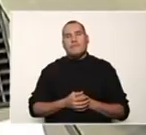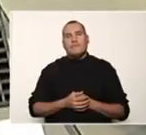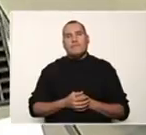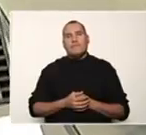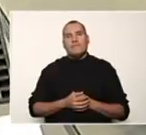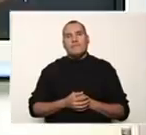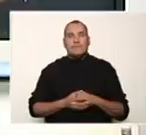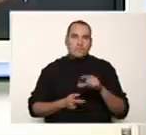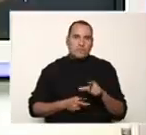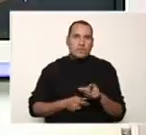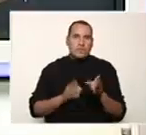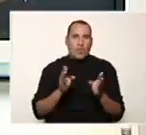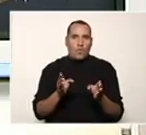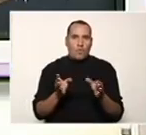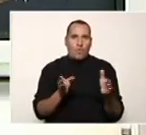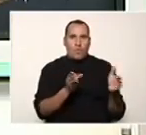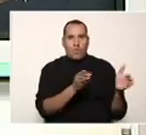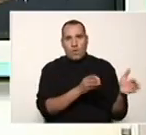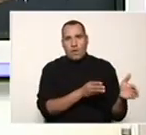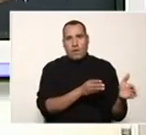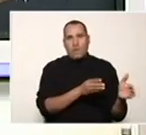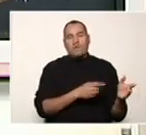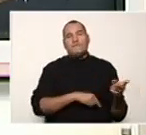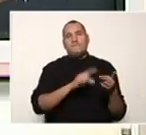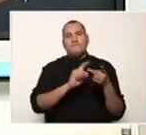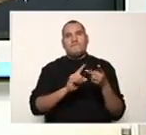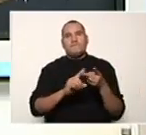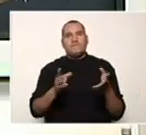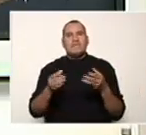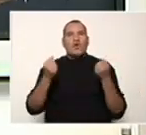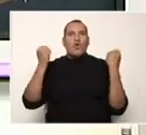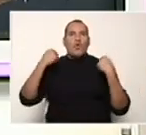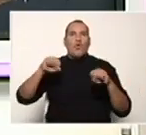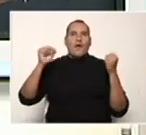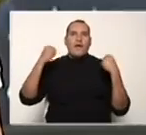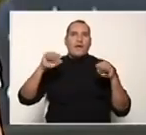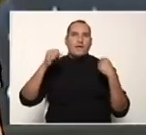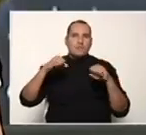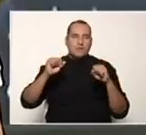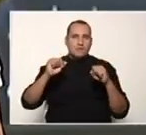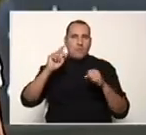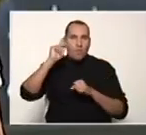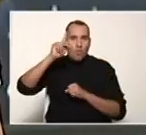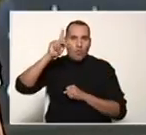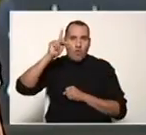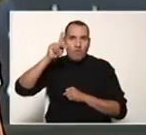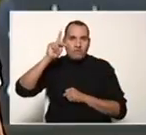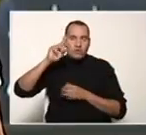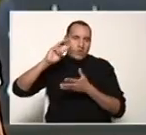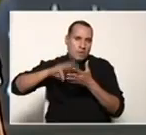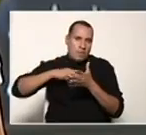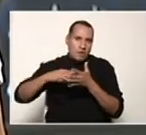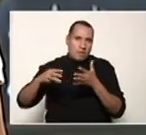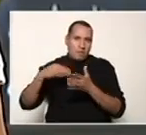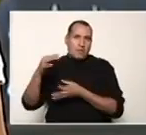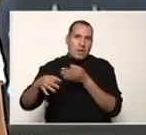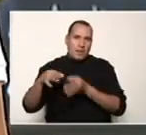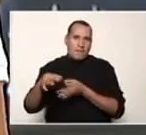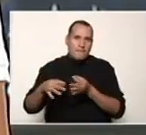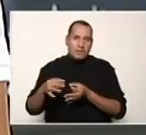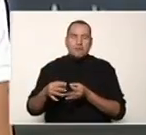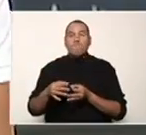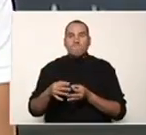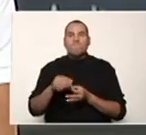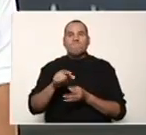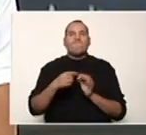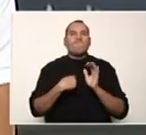Esto por un lado, con relación al ejercicio o a los ejercicios que el docente de matemáticas señaló, aquí podemos